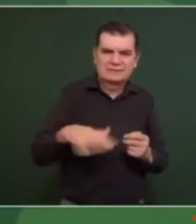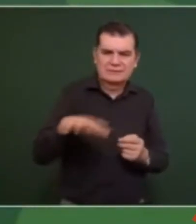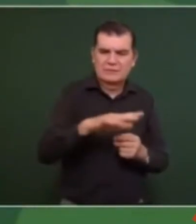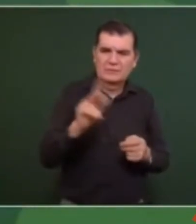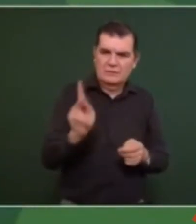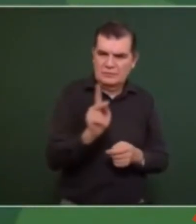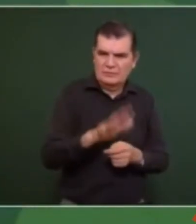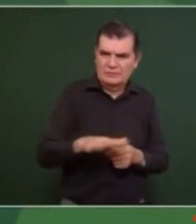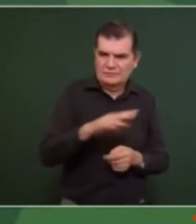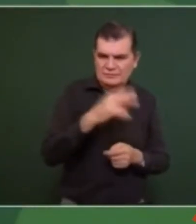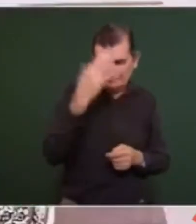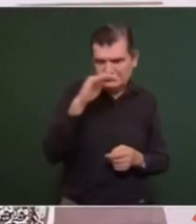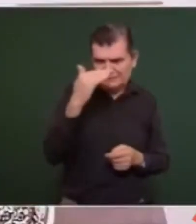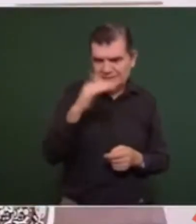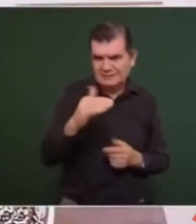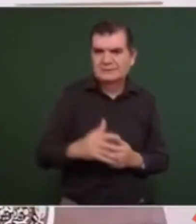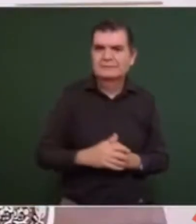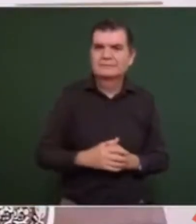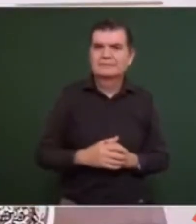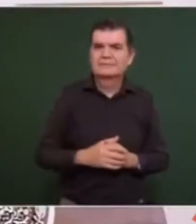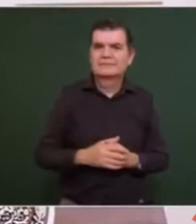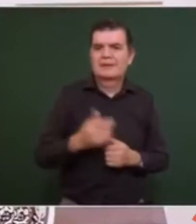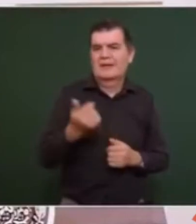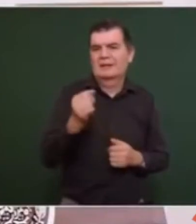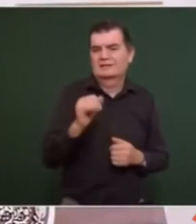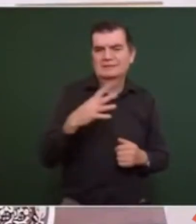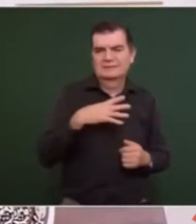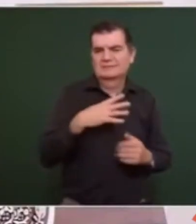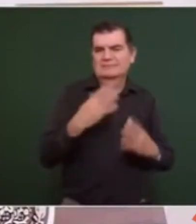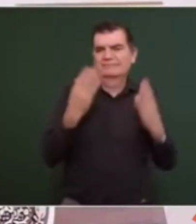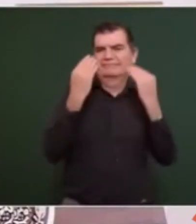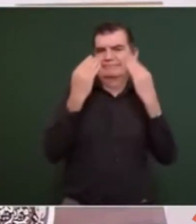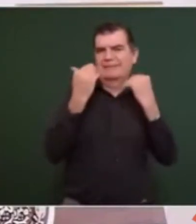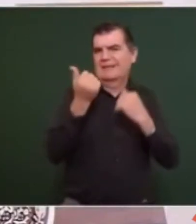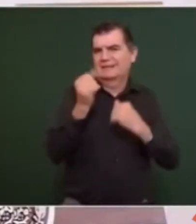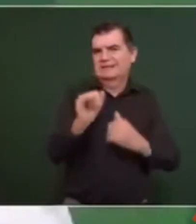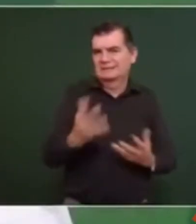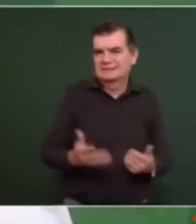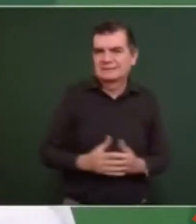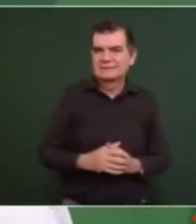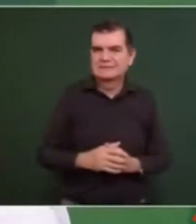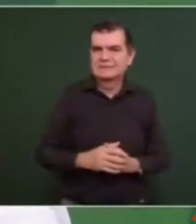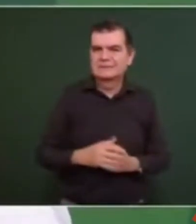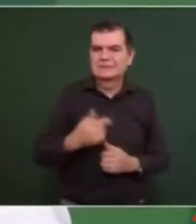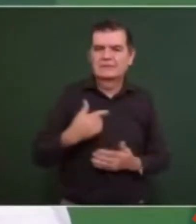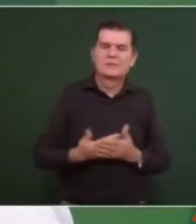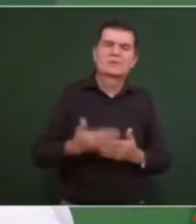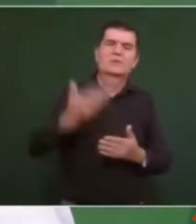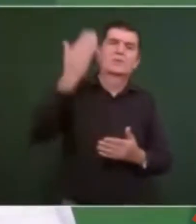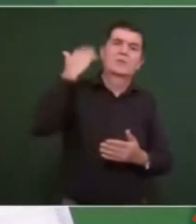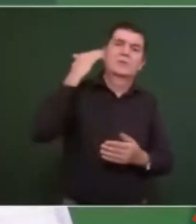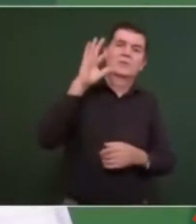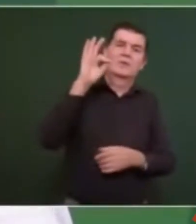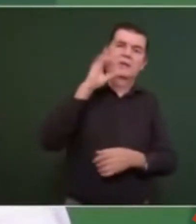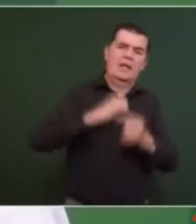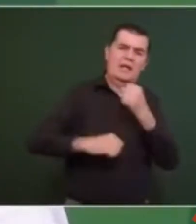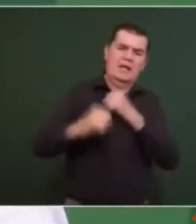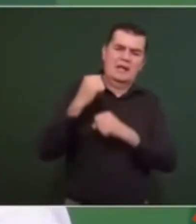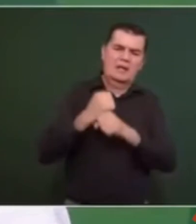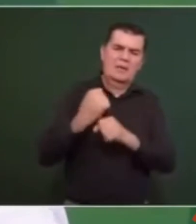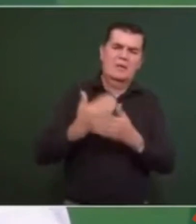pueblo. Así nos hemos formado. Yo hace 40 años